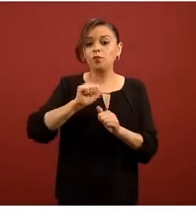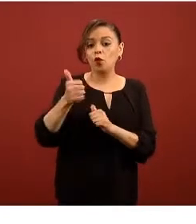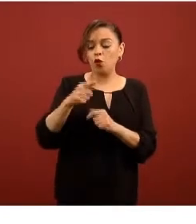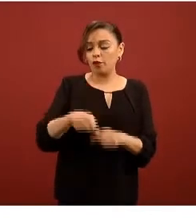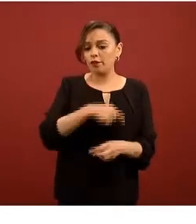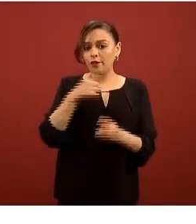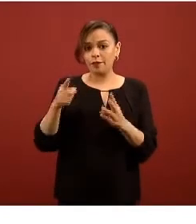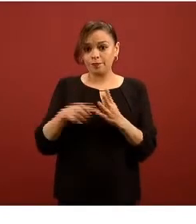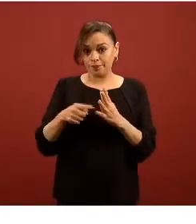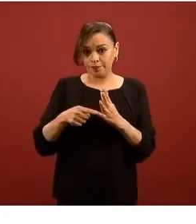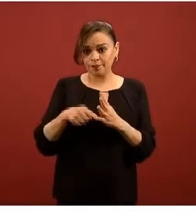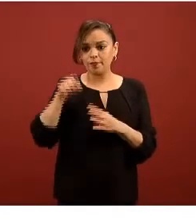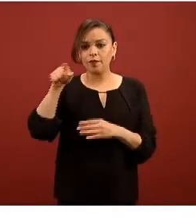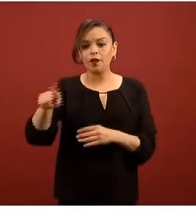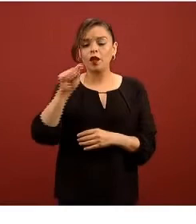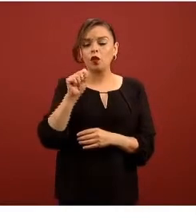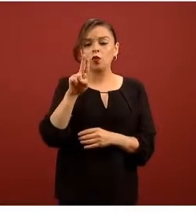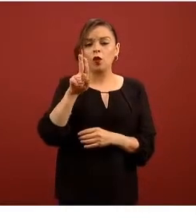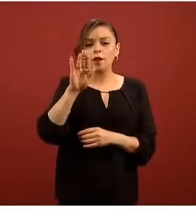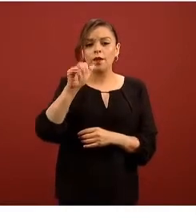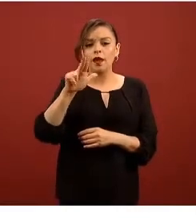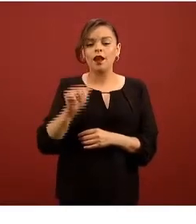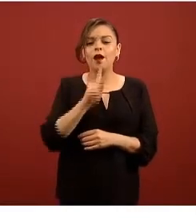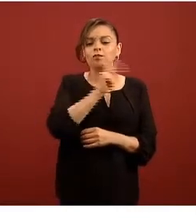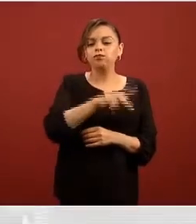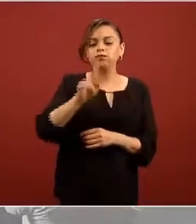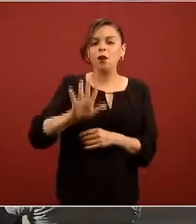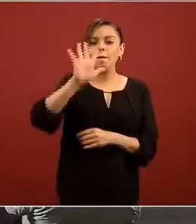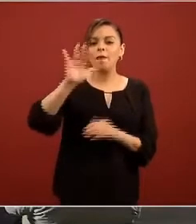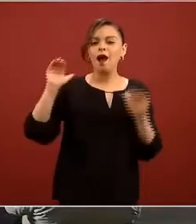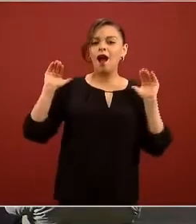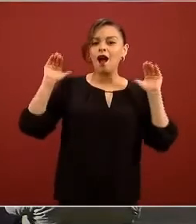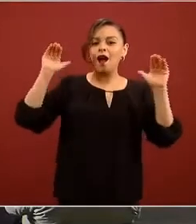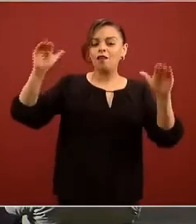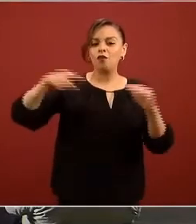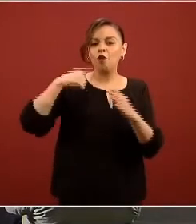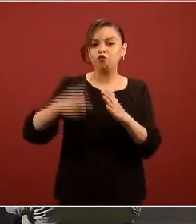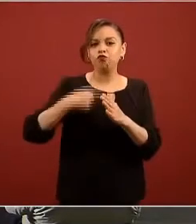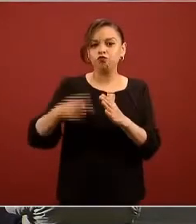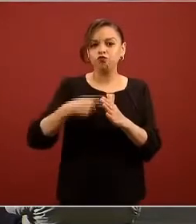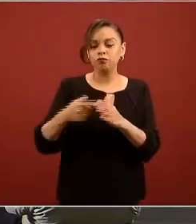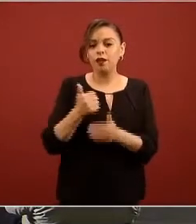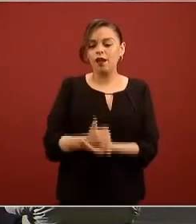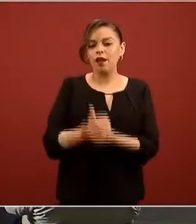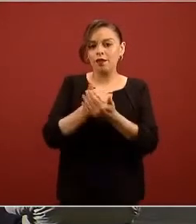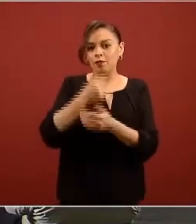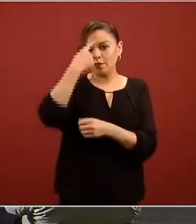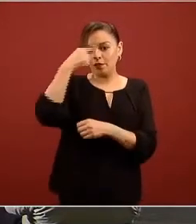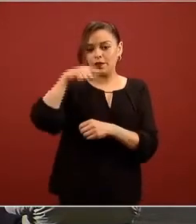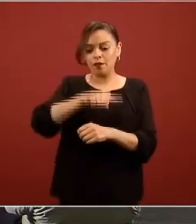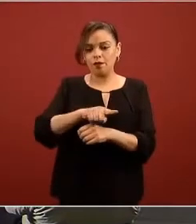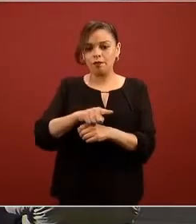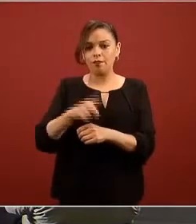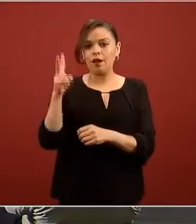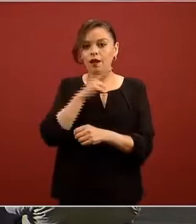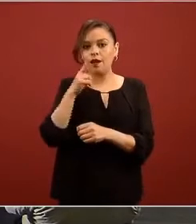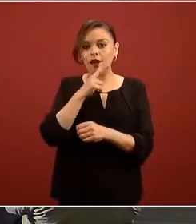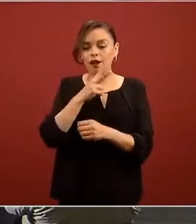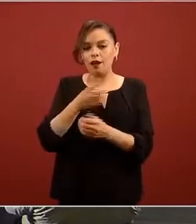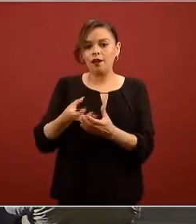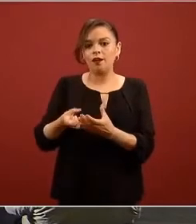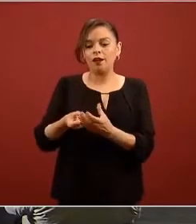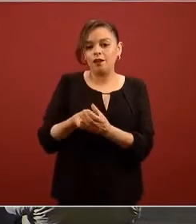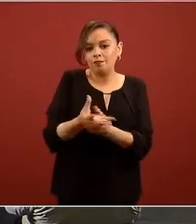es como un ventilador que es lo que hace que se empuje el aire y el oxígeno necesario para de una manera